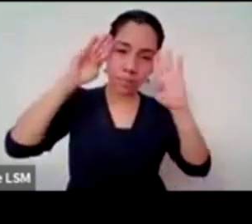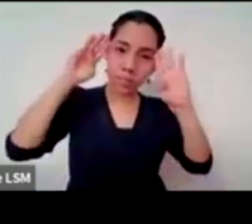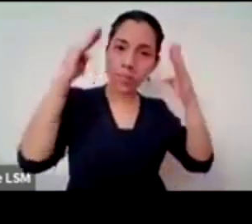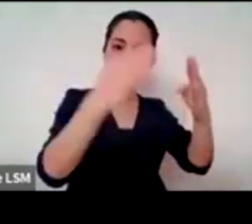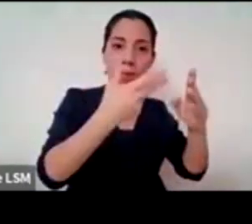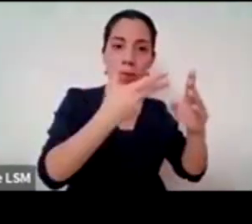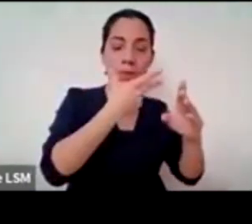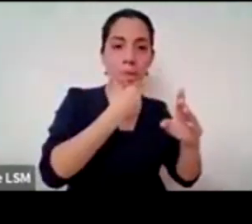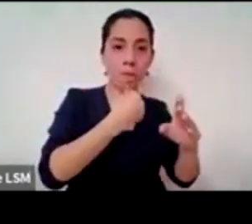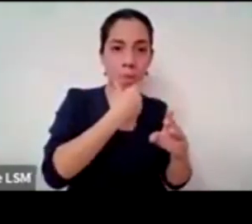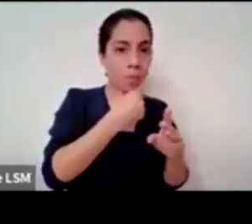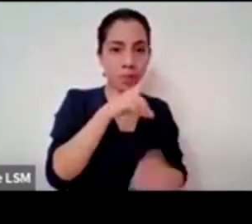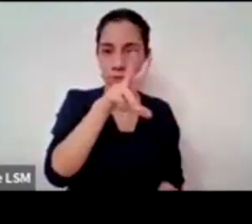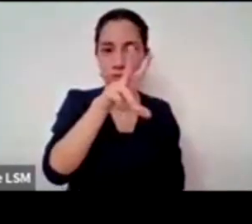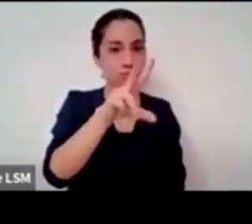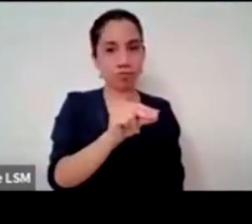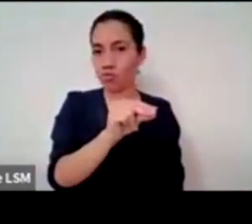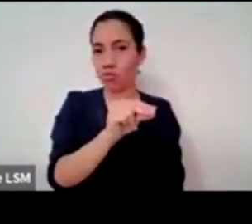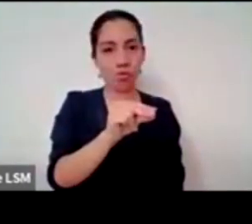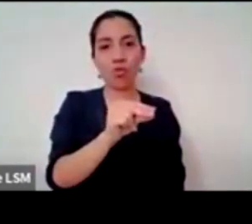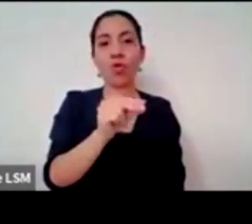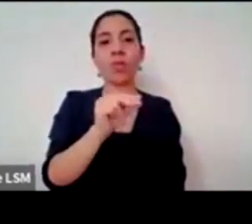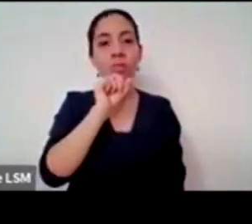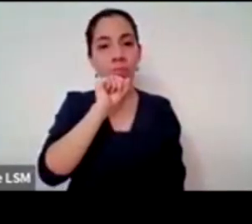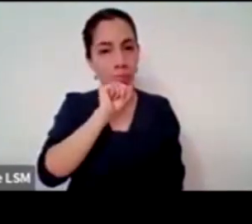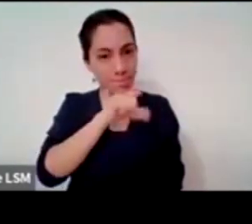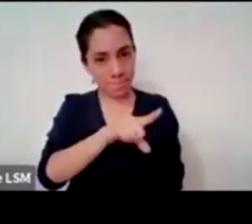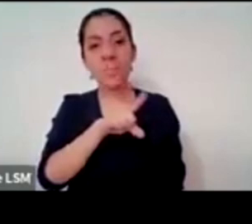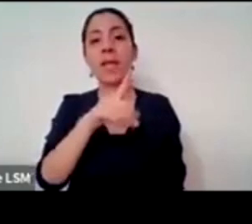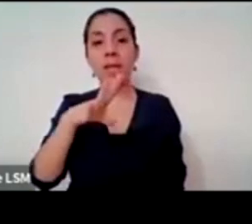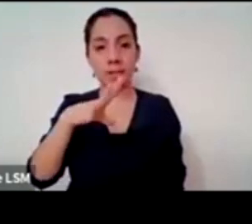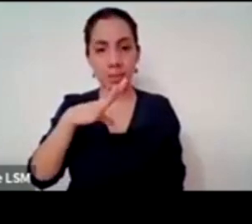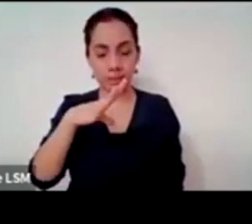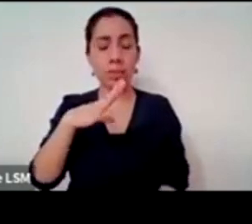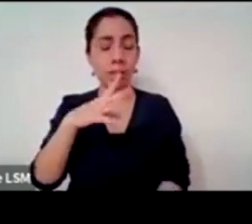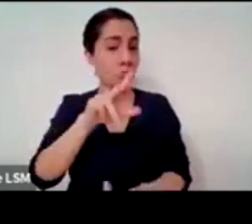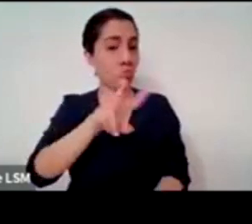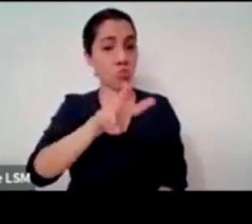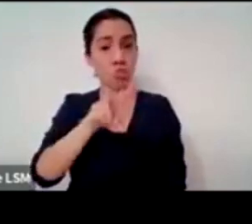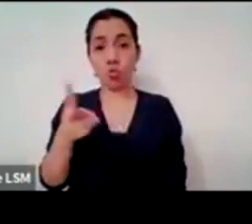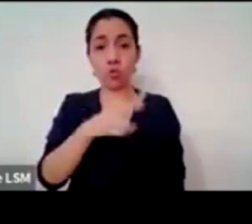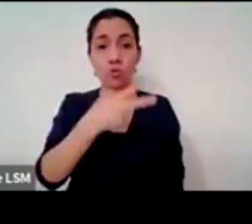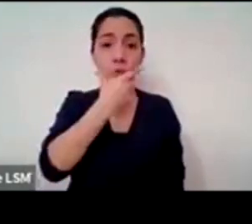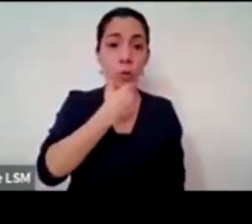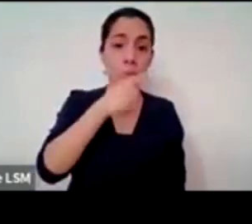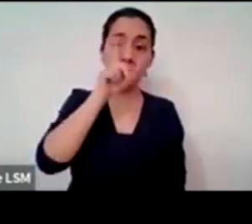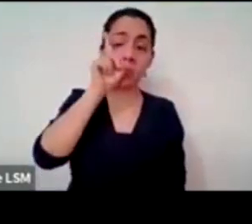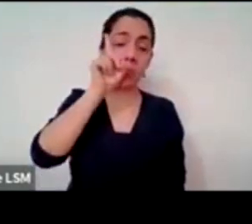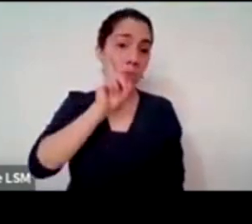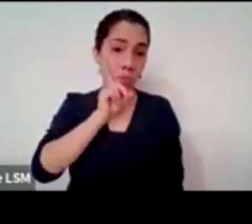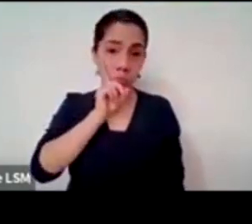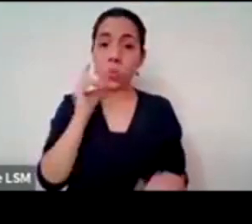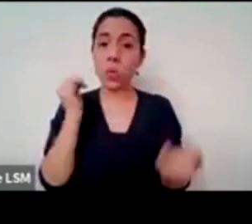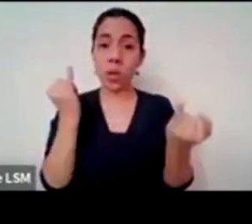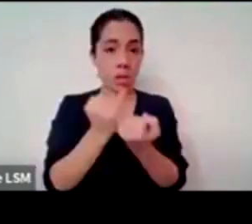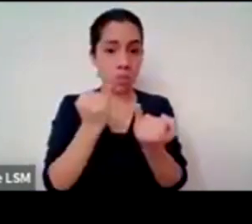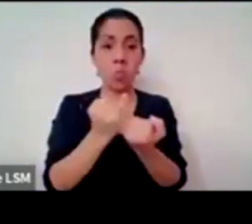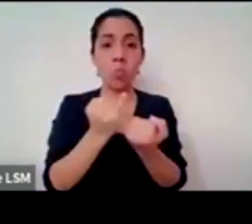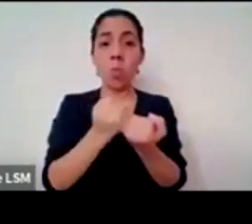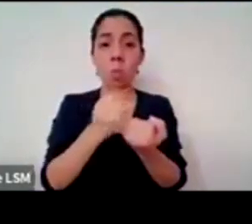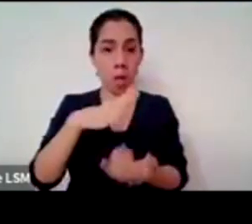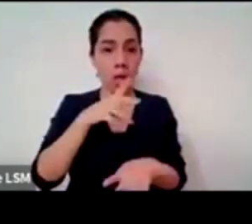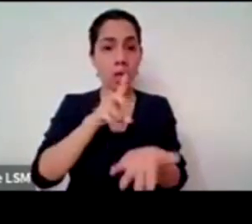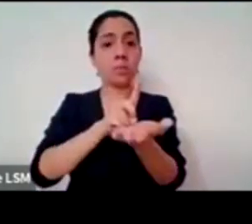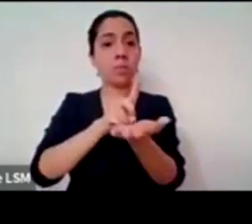desde que estamos en la carrera por eso tantas chicas lo digo en la carrera de hecho han tenido que transitar sus estudios entre acoso y